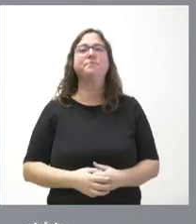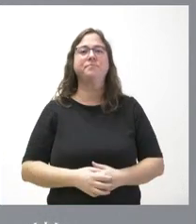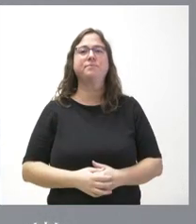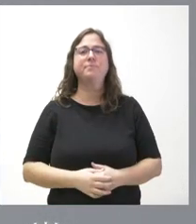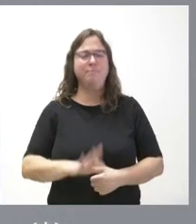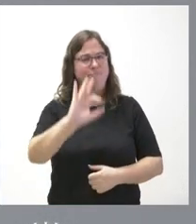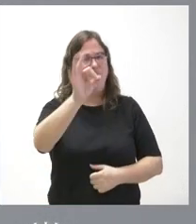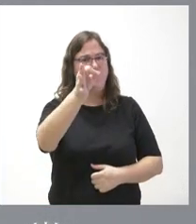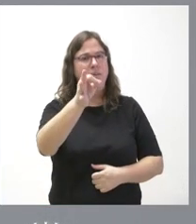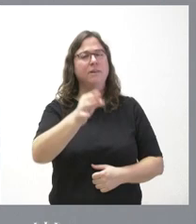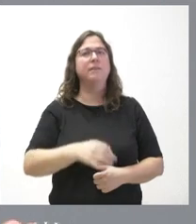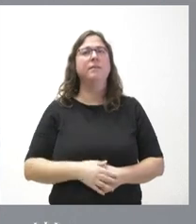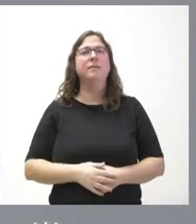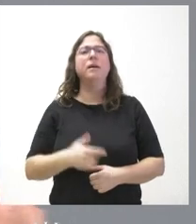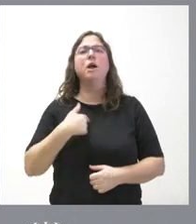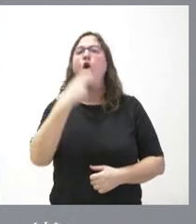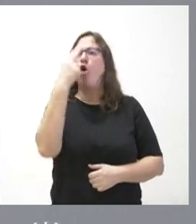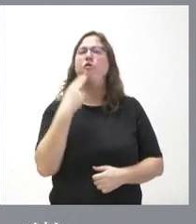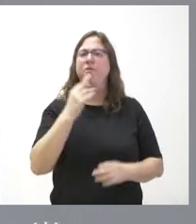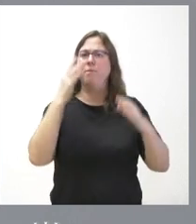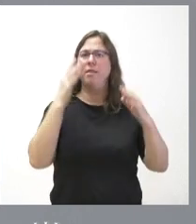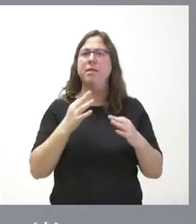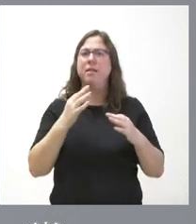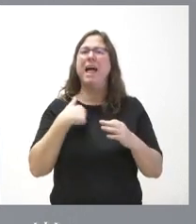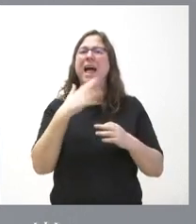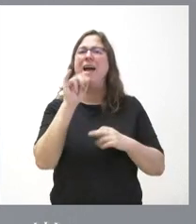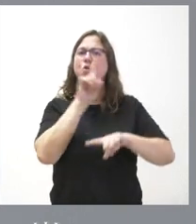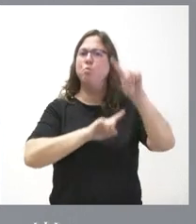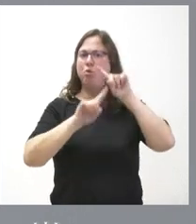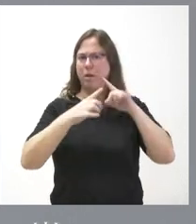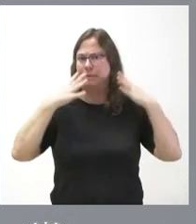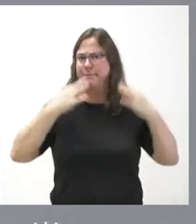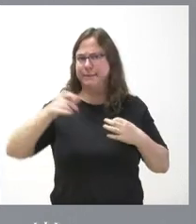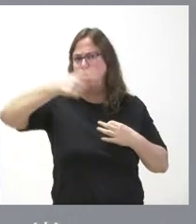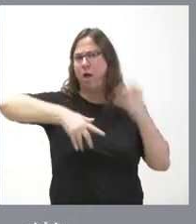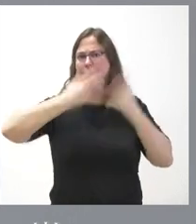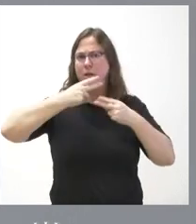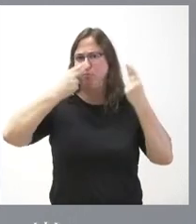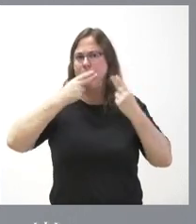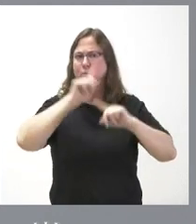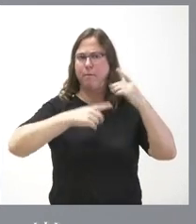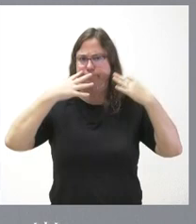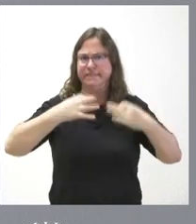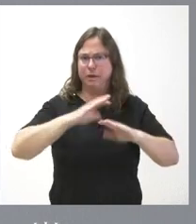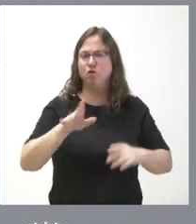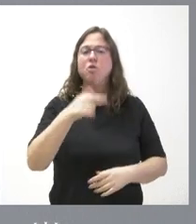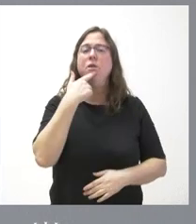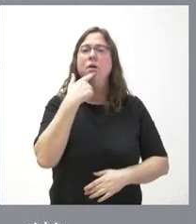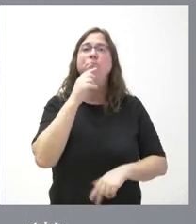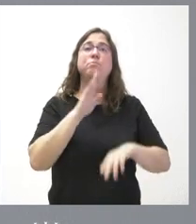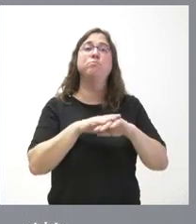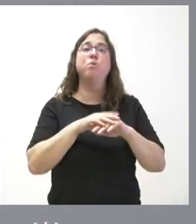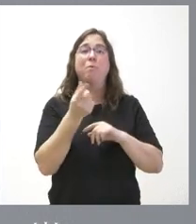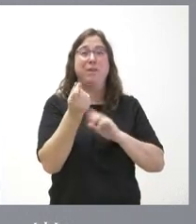sí efectivamente le confirmo tenemos un problema serio todas las administraciones públicas en este momento en España que es que el crecimiento de la